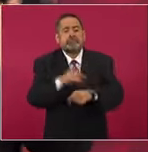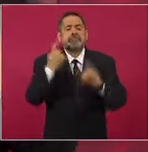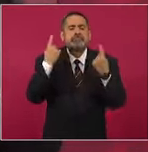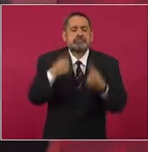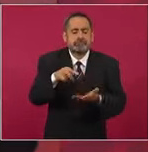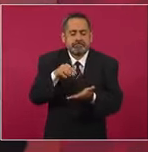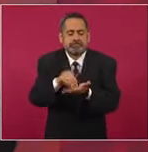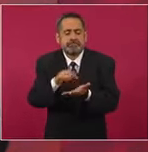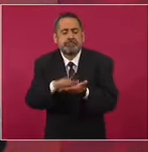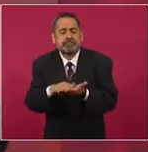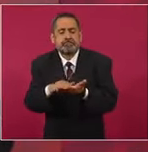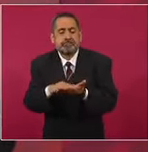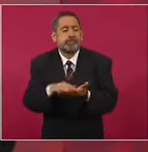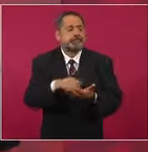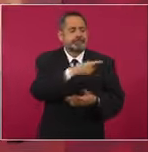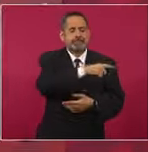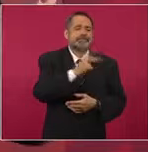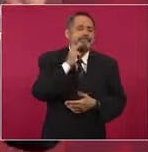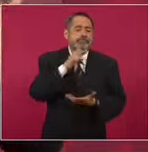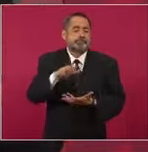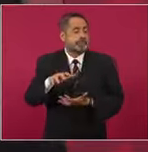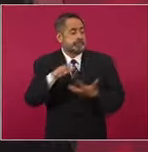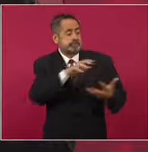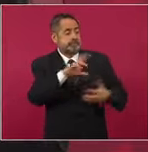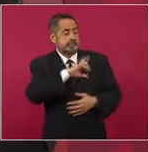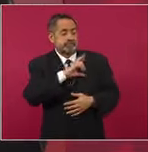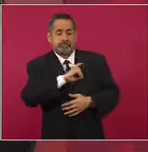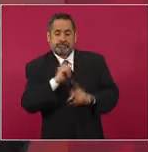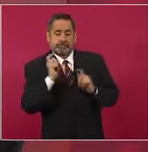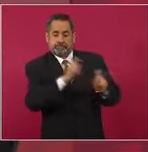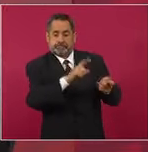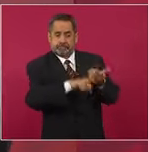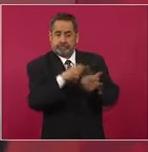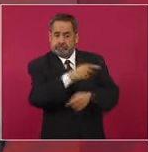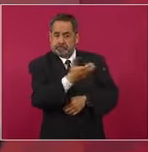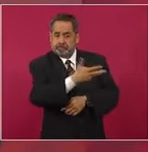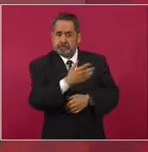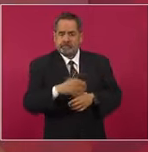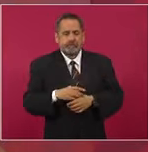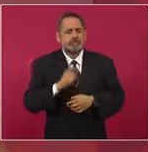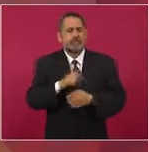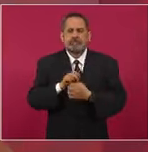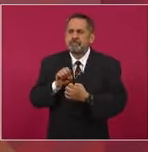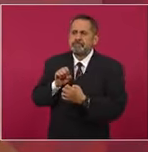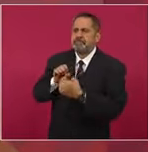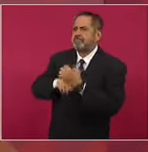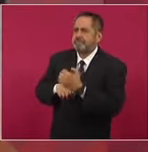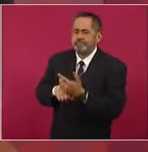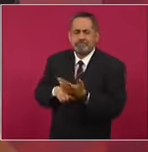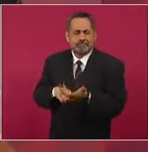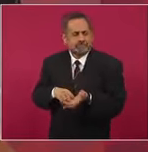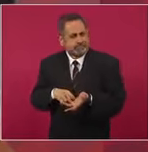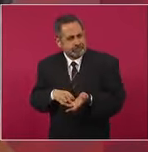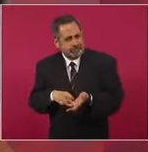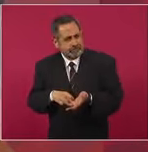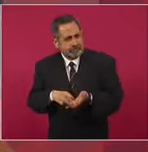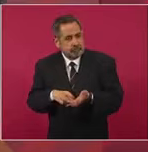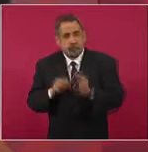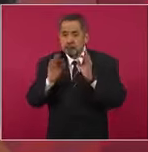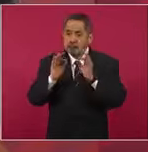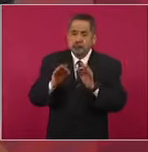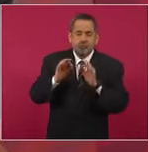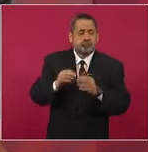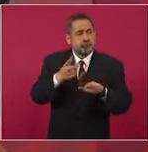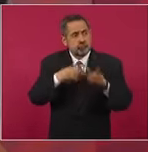a particulares. Engañando de que de esa manera iba a llegar la